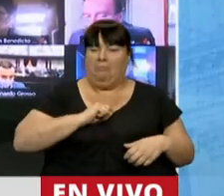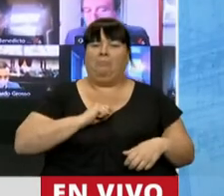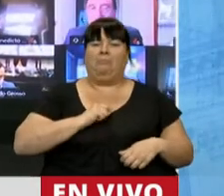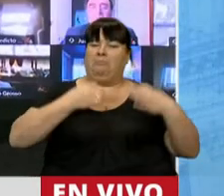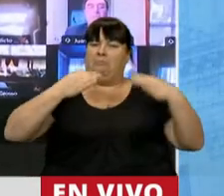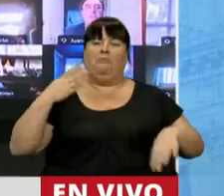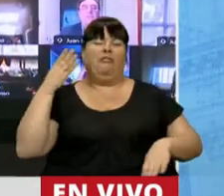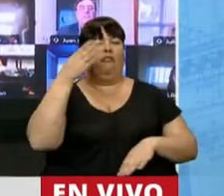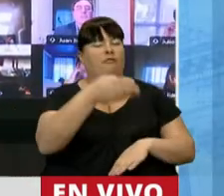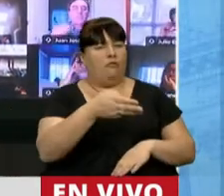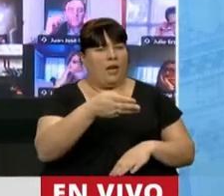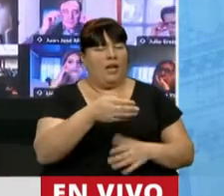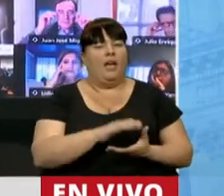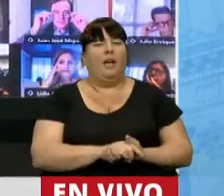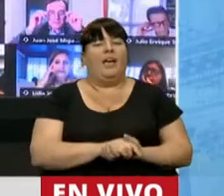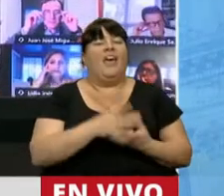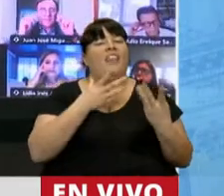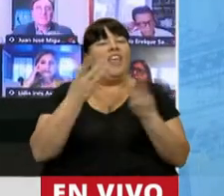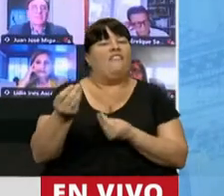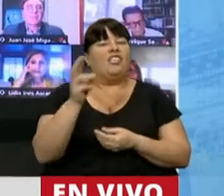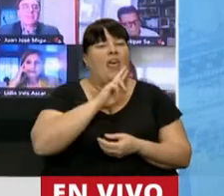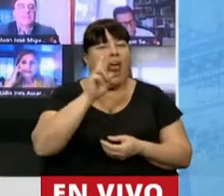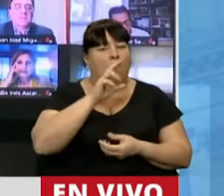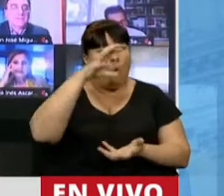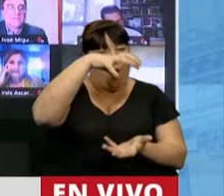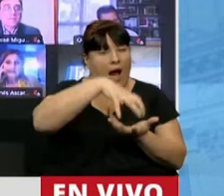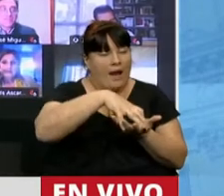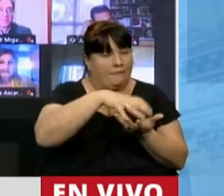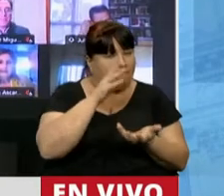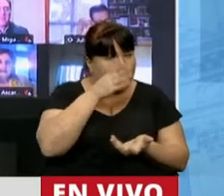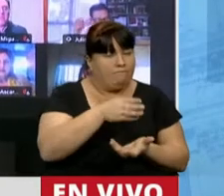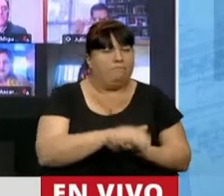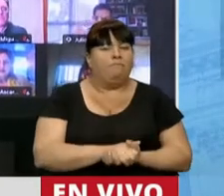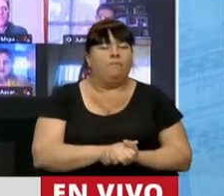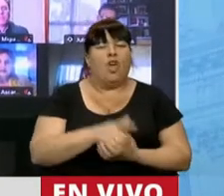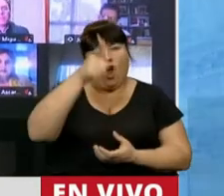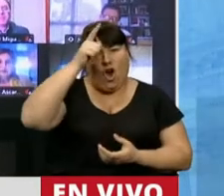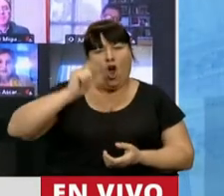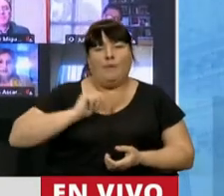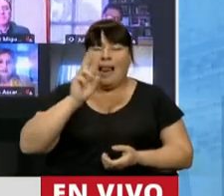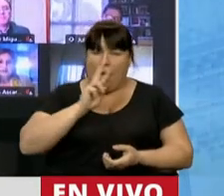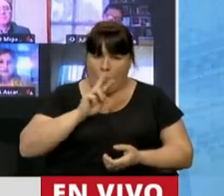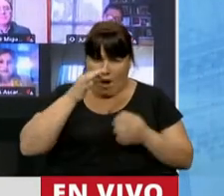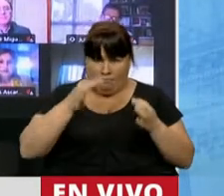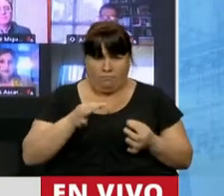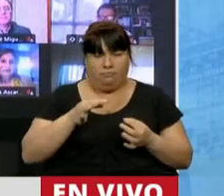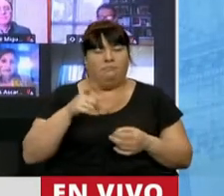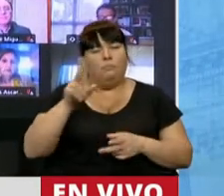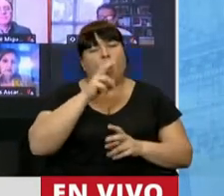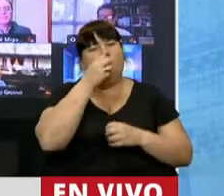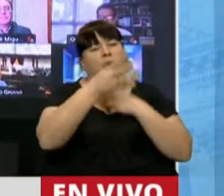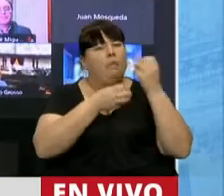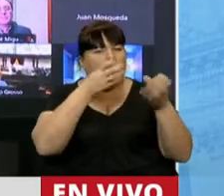mucho honor ante la Defensoría de la Mujer, la Comisaría de la Mujer mejor dicho y expresó